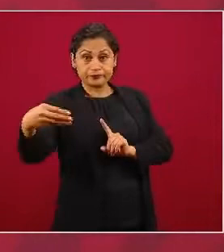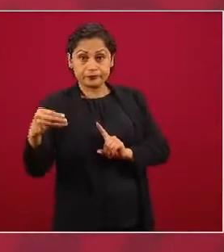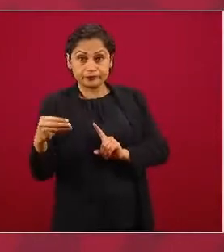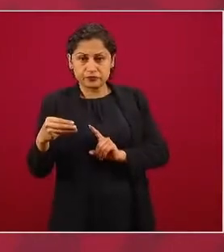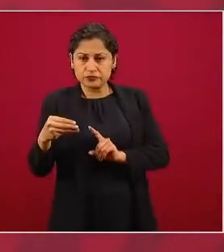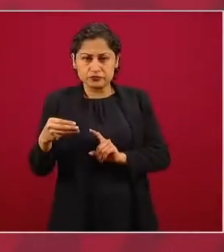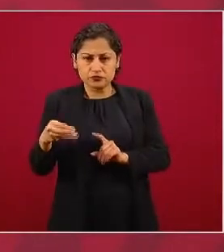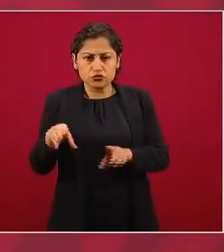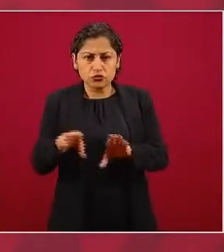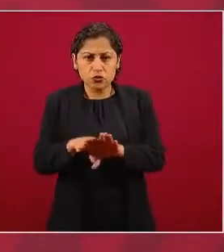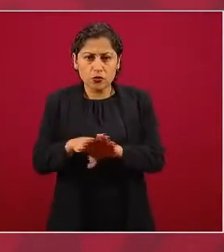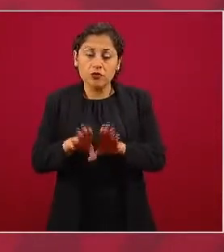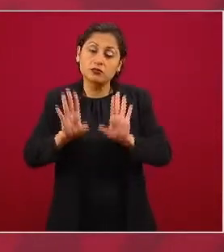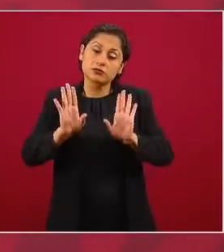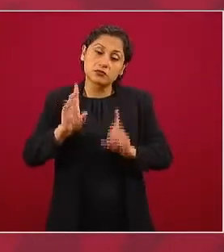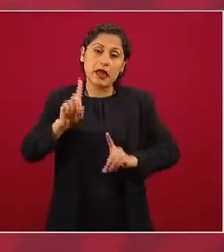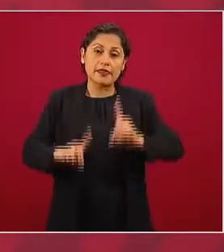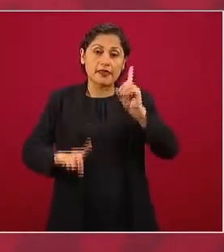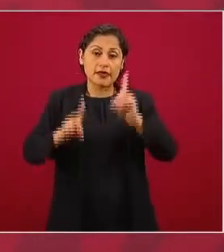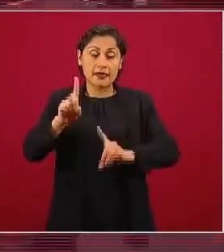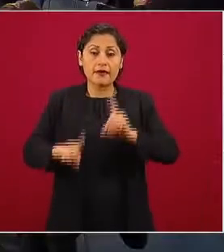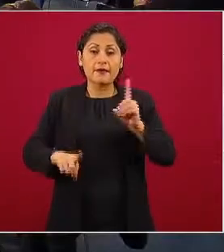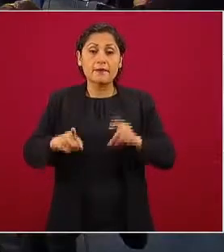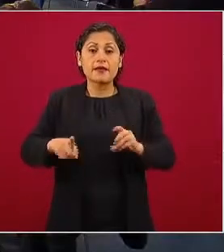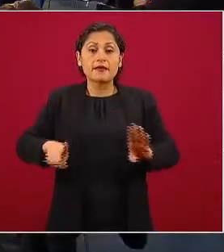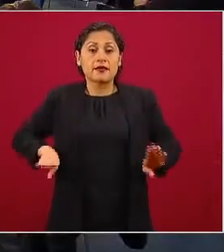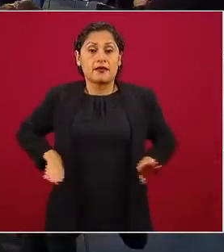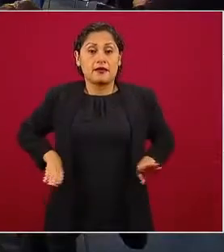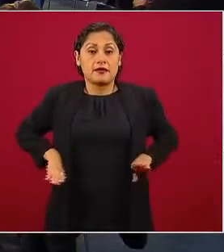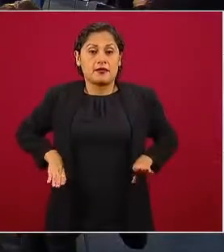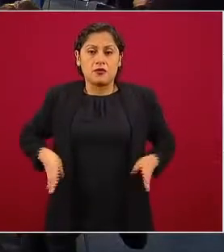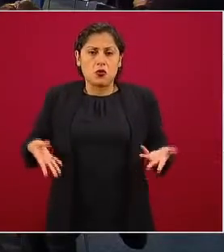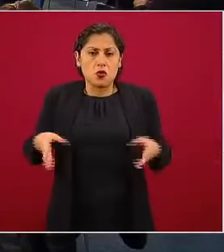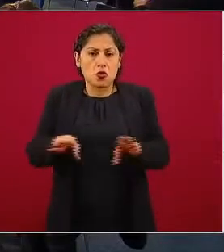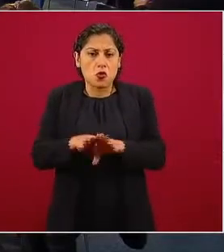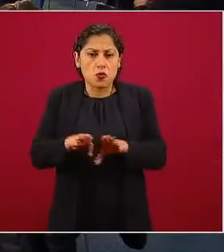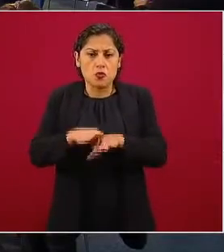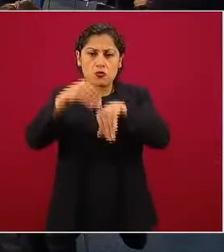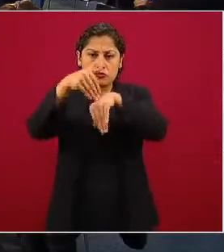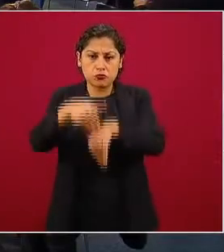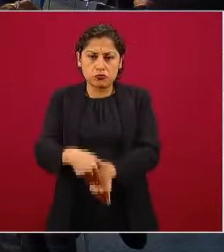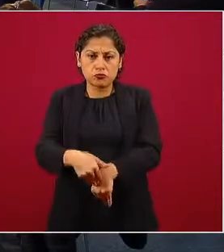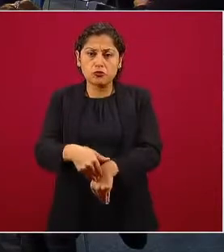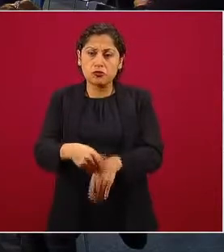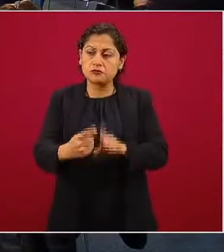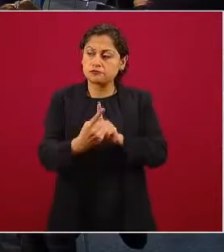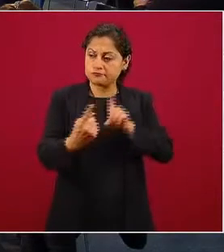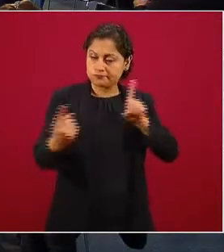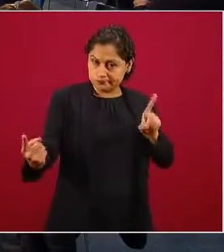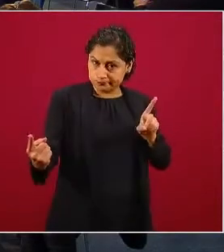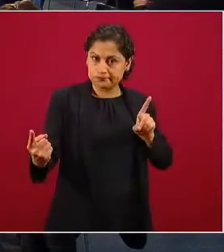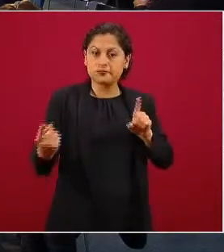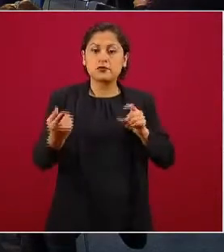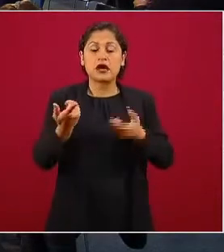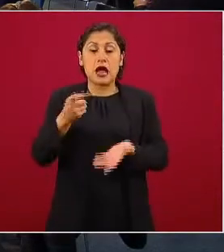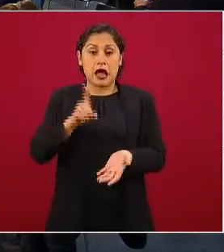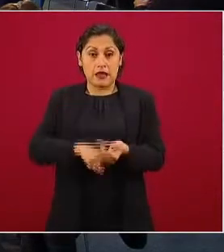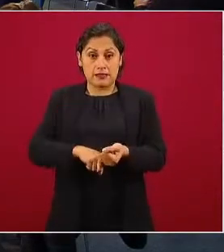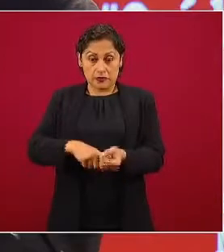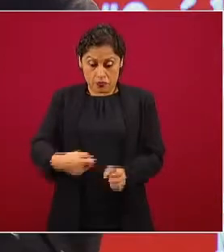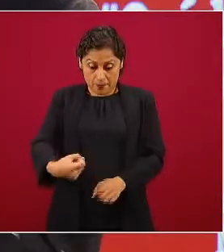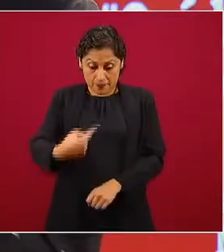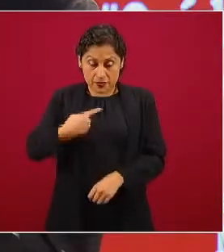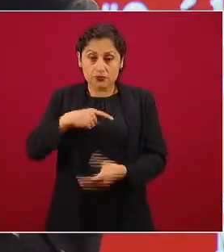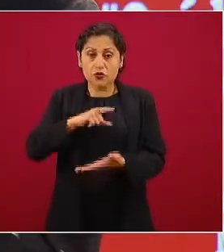sea, de que guardemos la sana distancia, la higiene personal, todo lo que nos recomiendan,